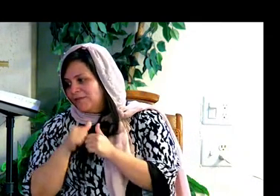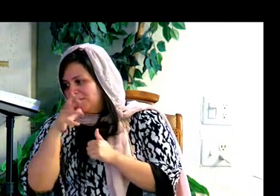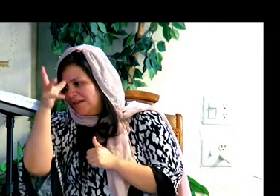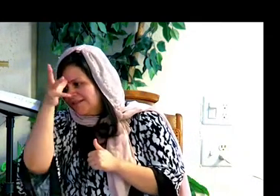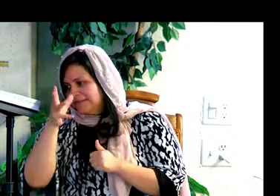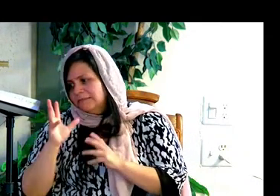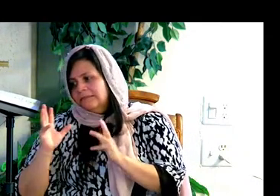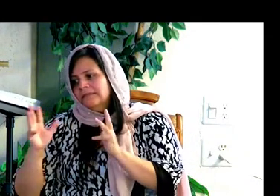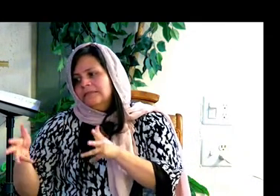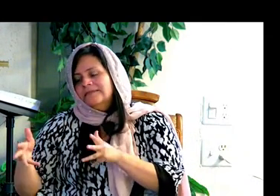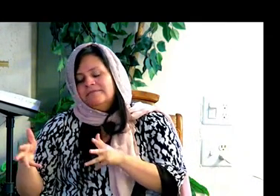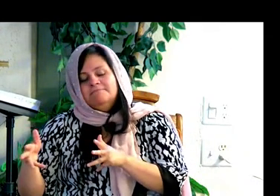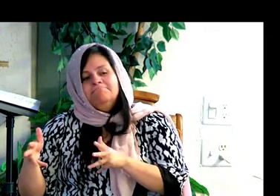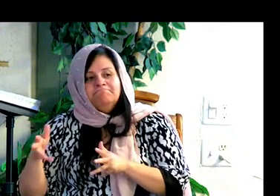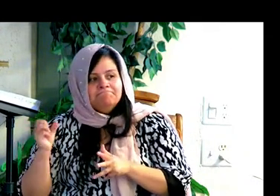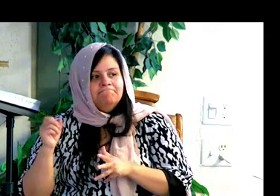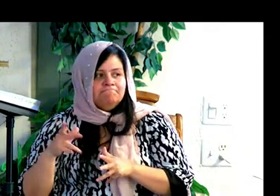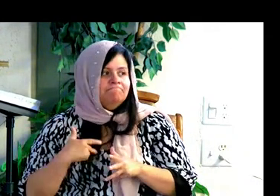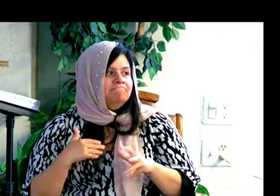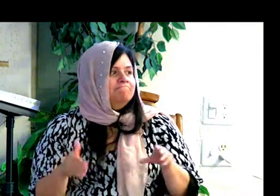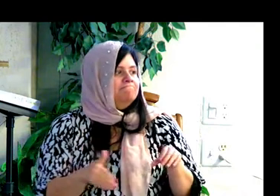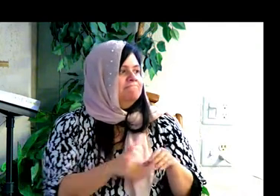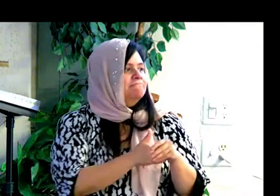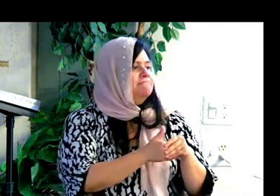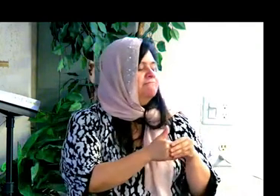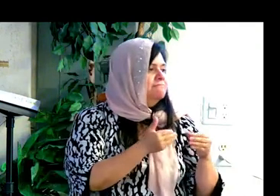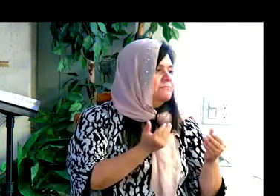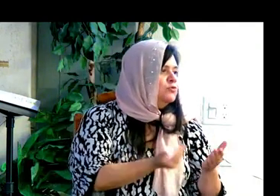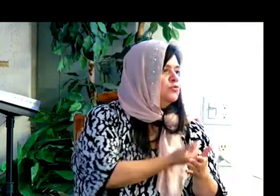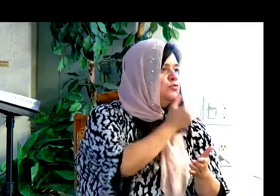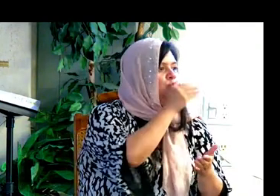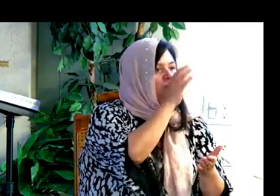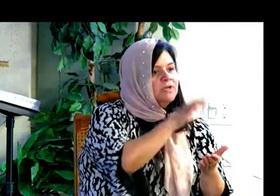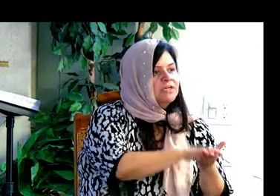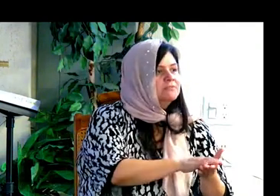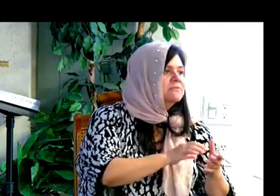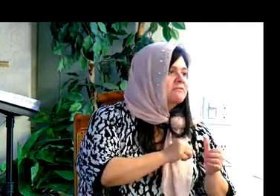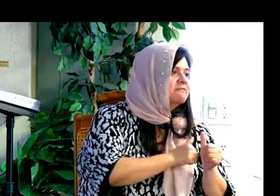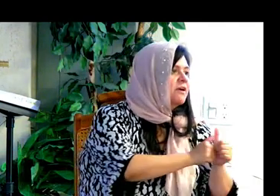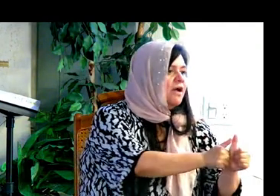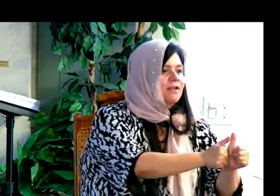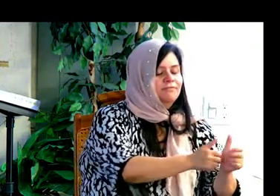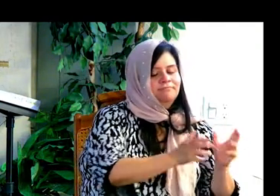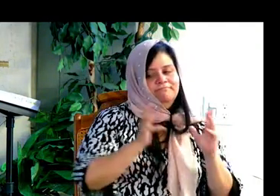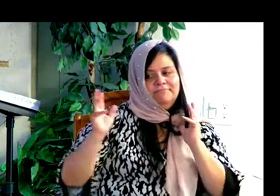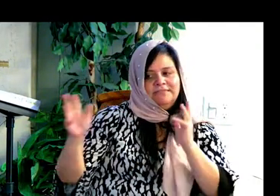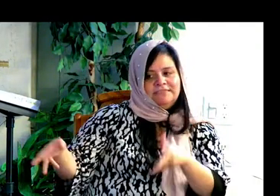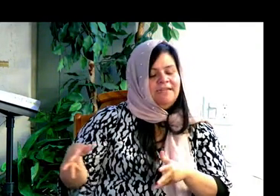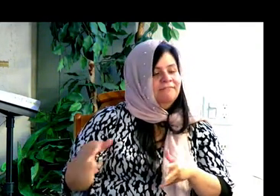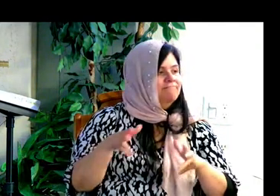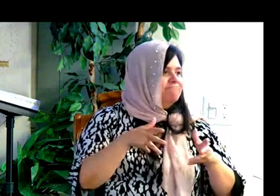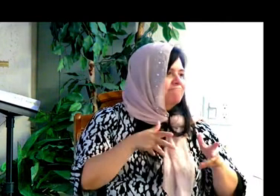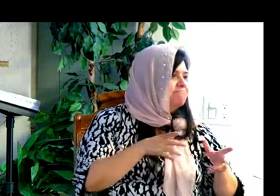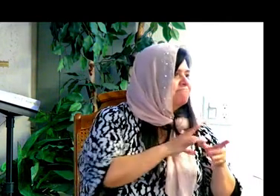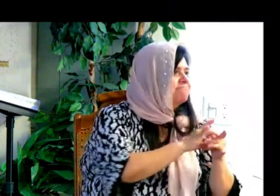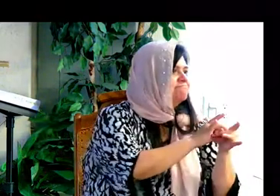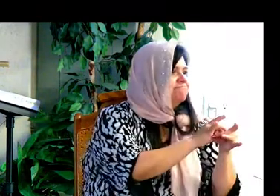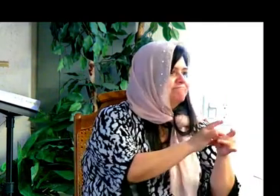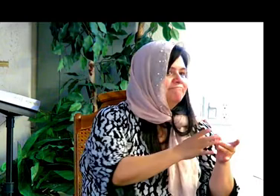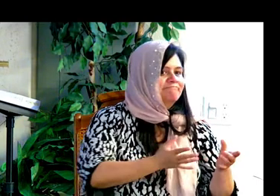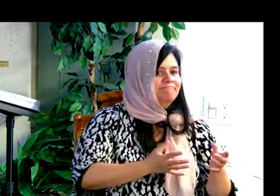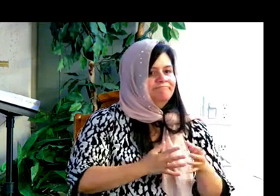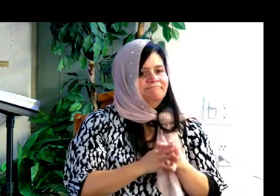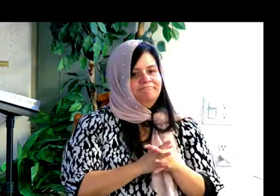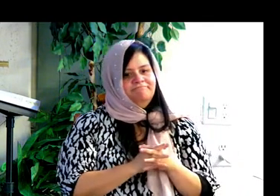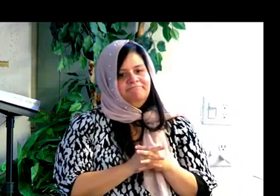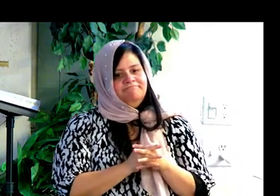En aquel entonces, ella tenía que dejar su casa con su familia, unirse a su esposo y después crear